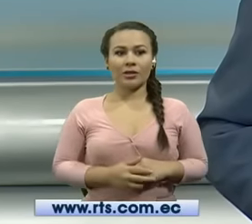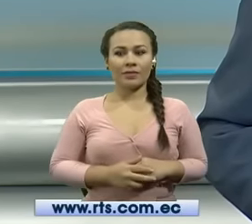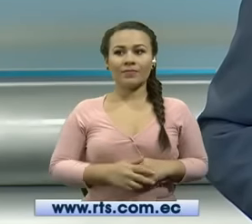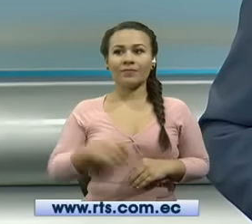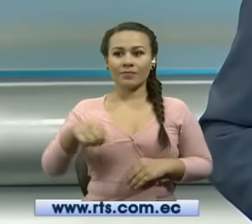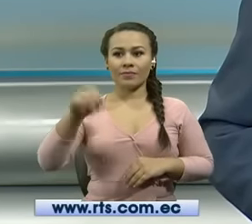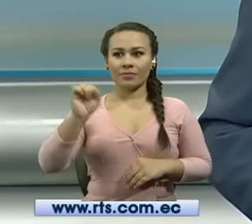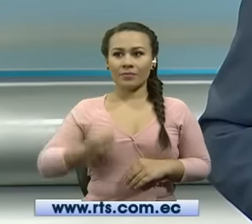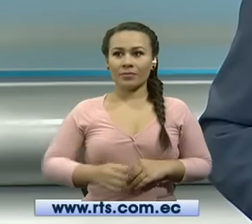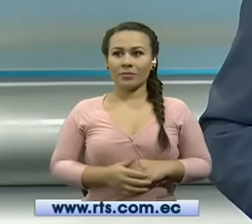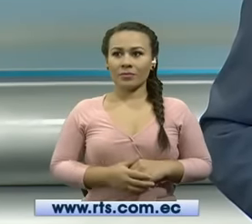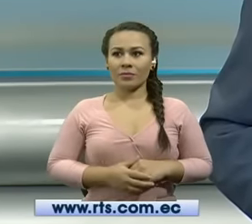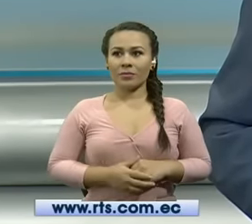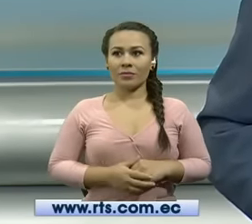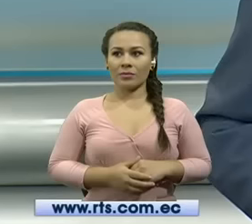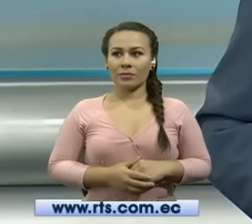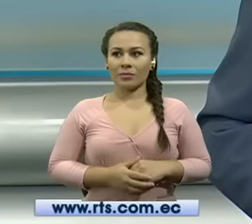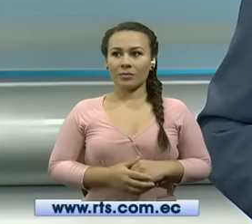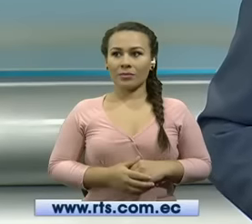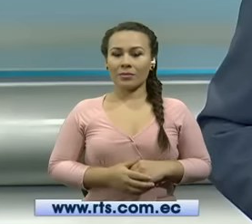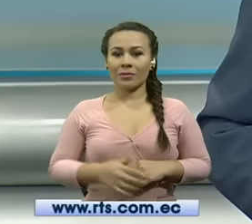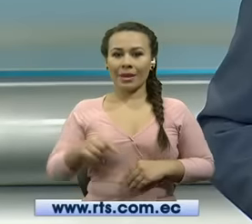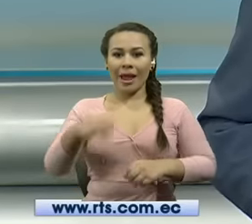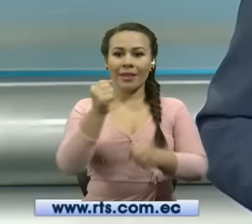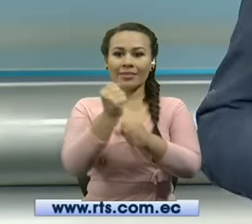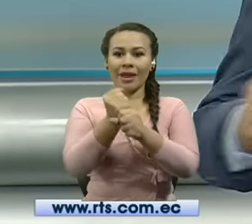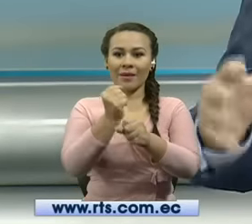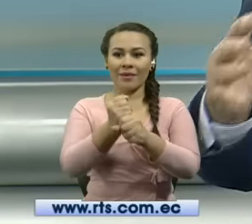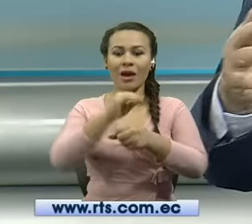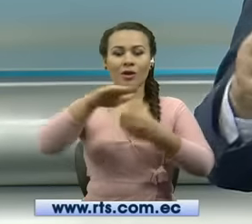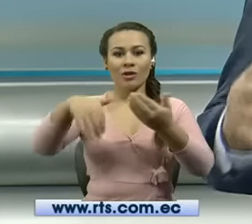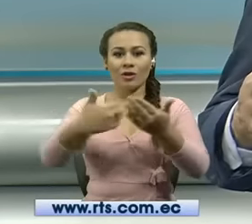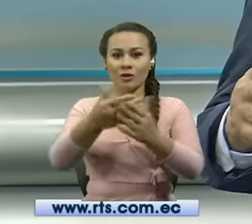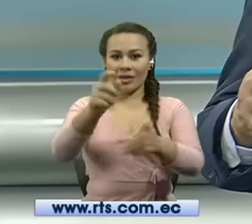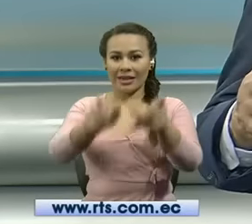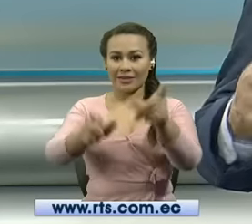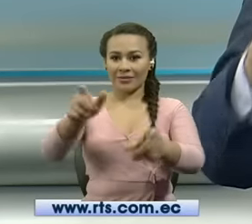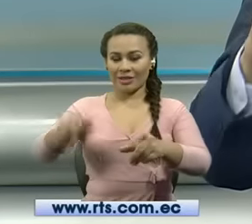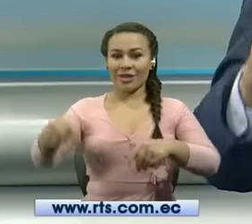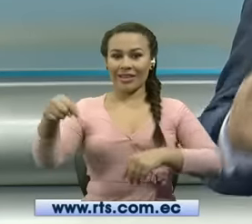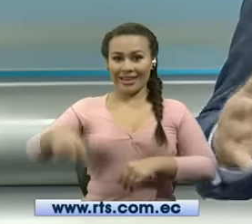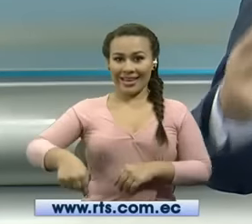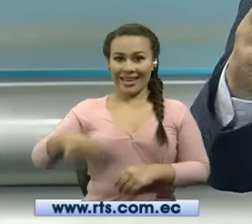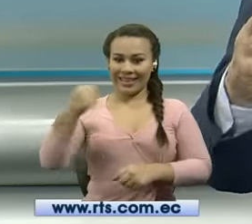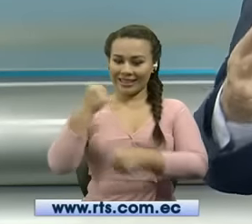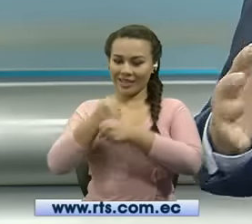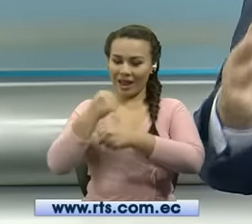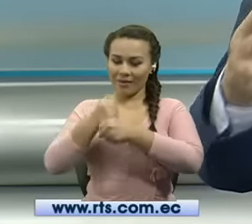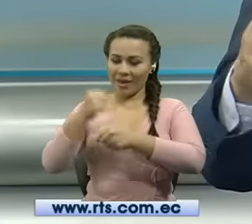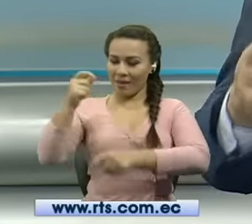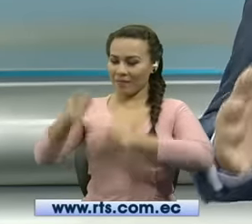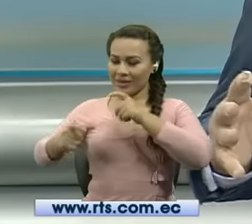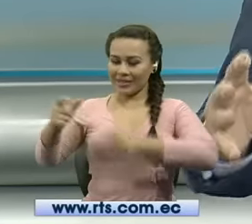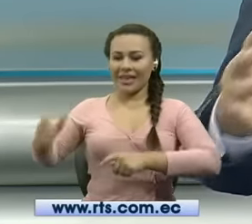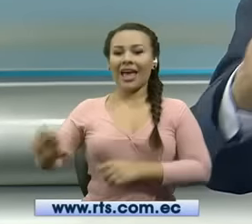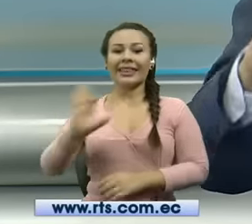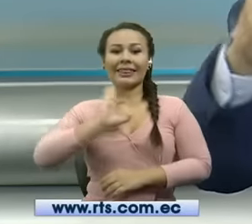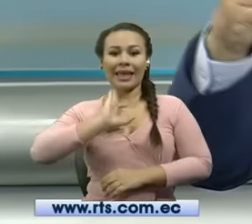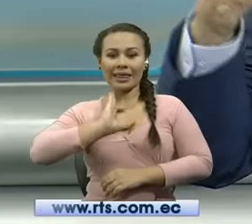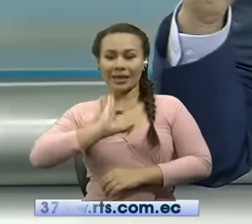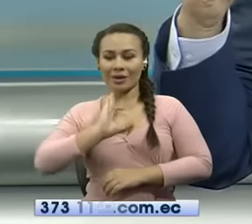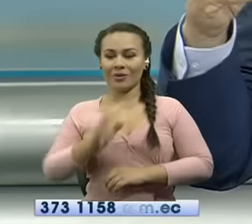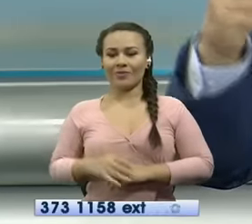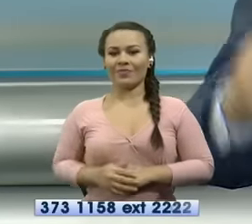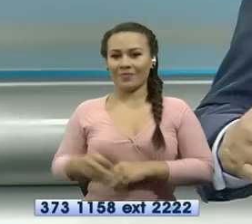ha logrado es extraordinario el trabajo de todo el personal de todo el personal de técnicos